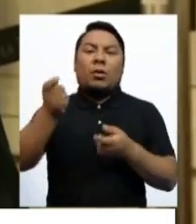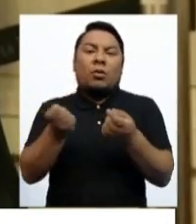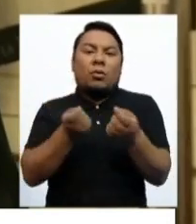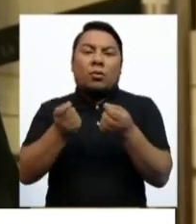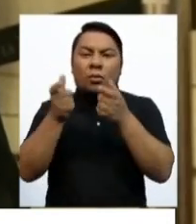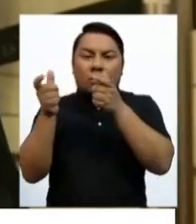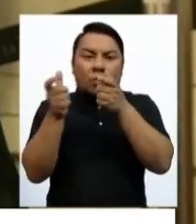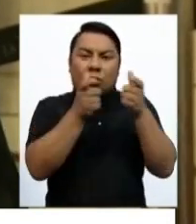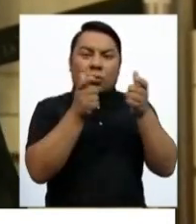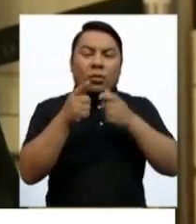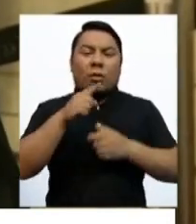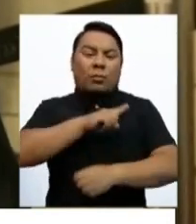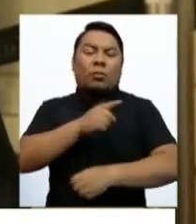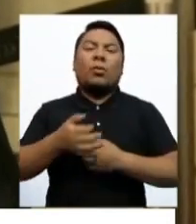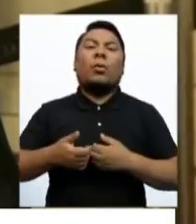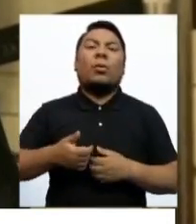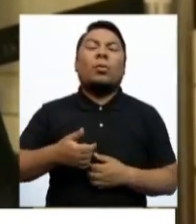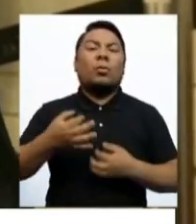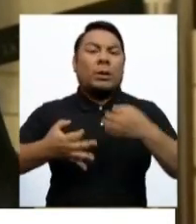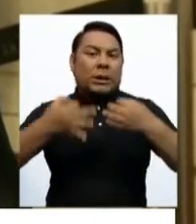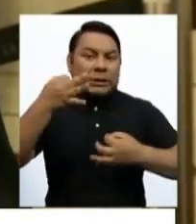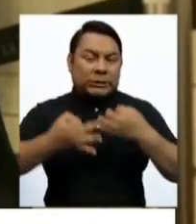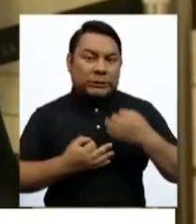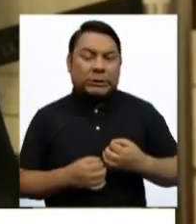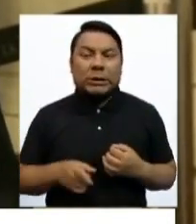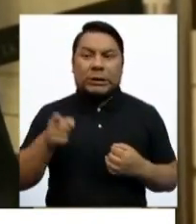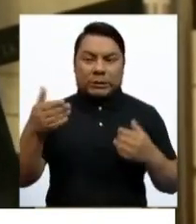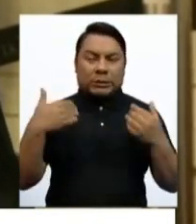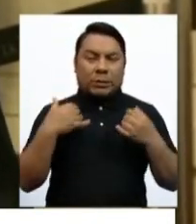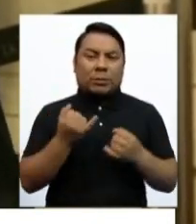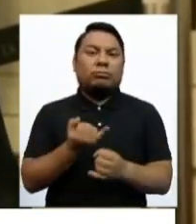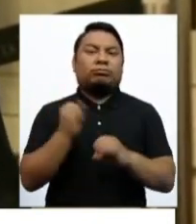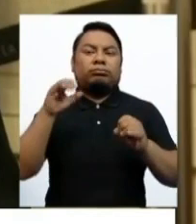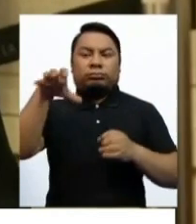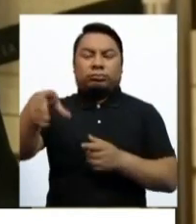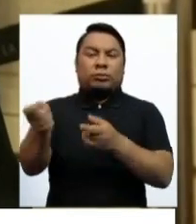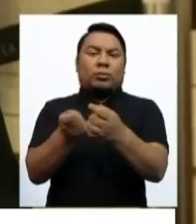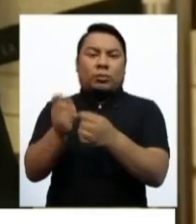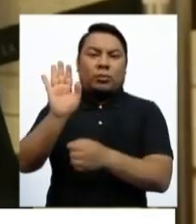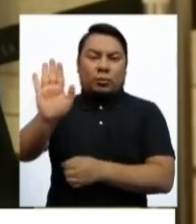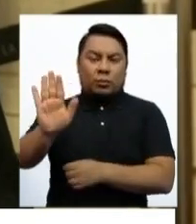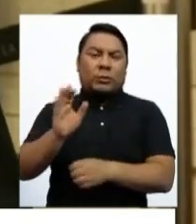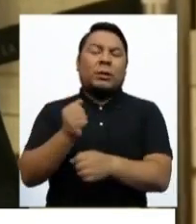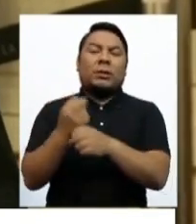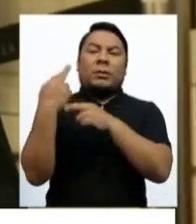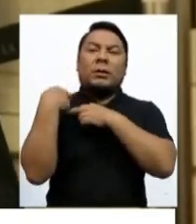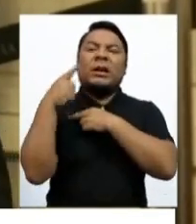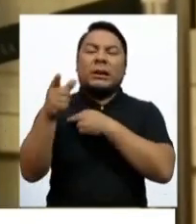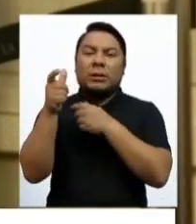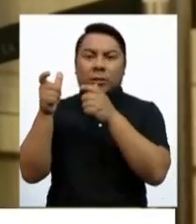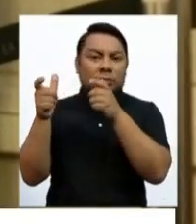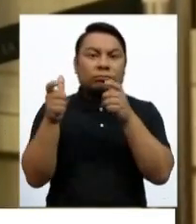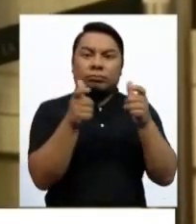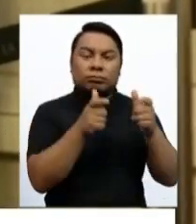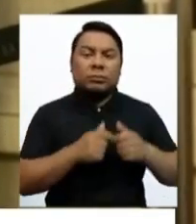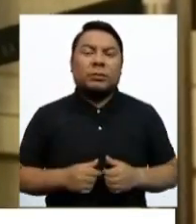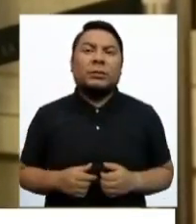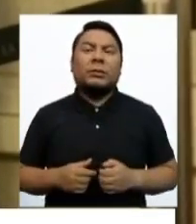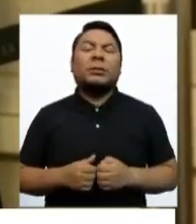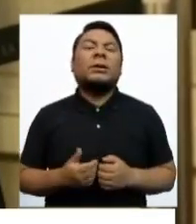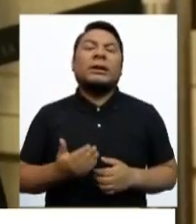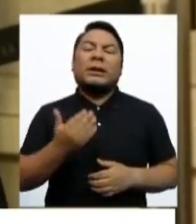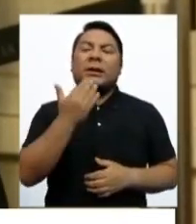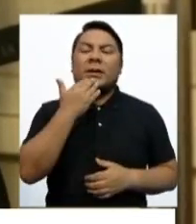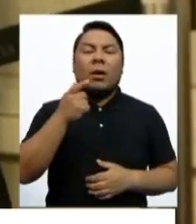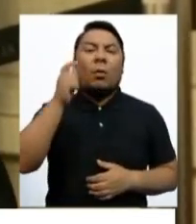judicial, un aspecto importante. Va a tener autonomía y su función precisamente va a ser el control funcional de